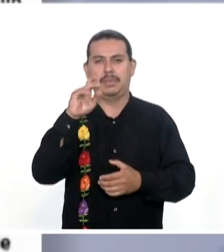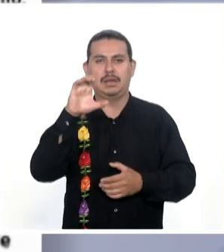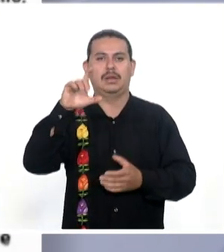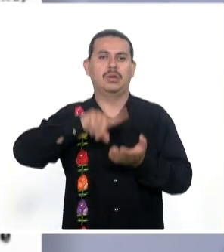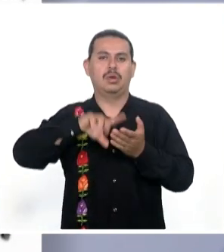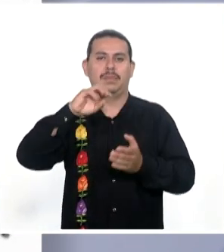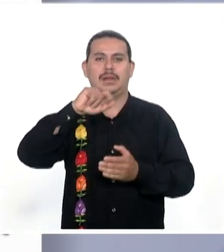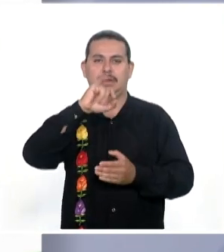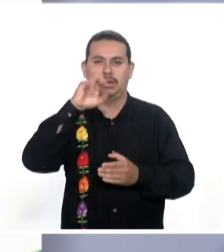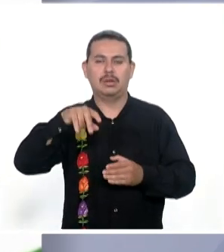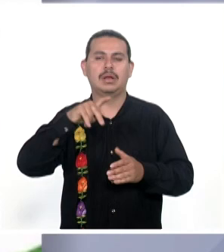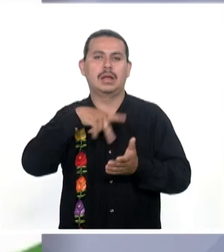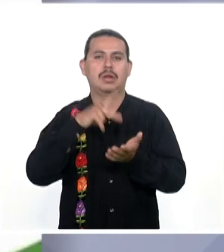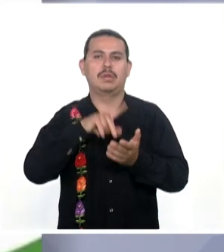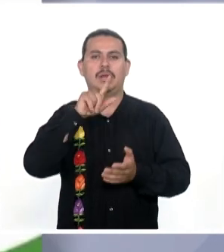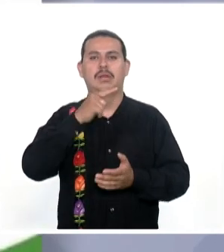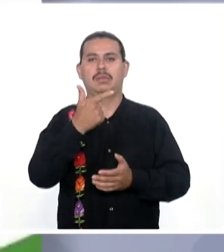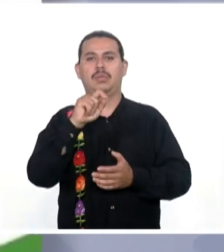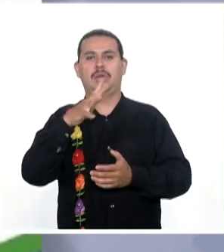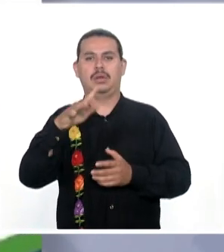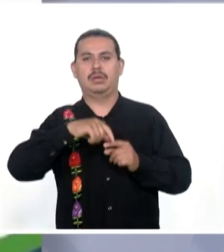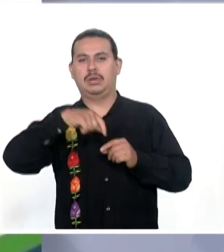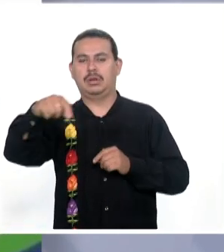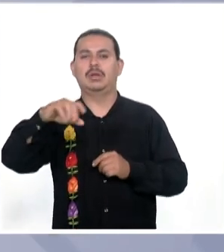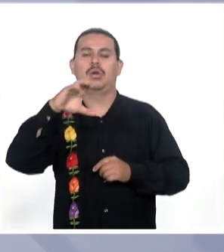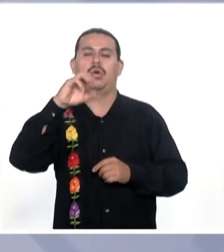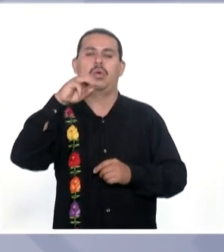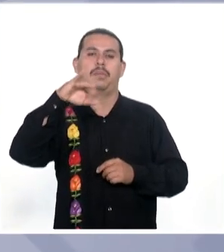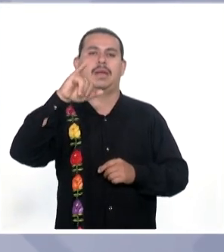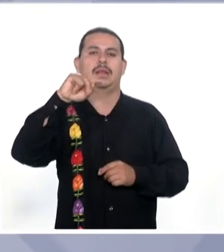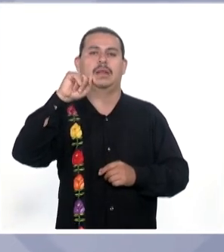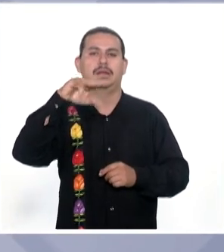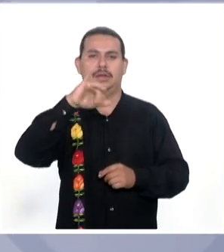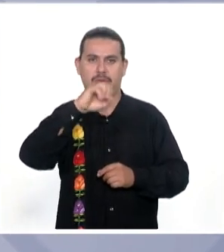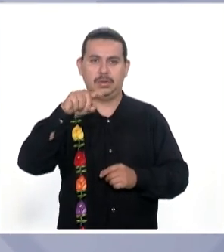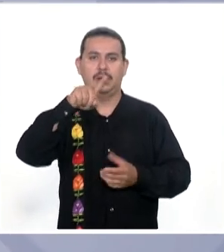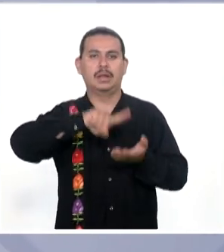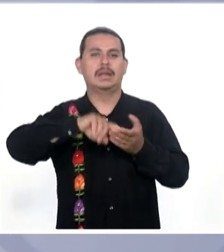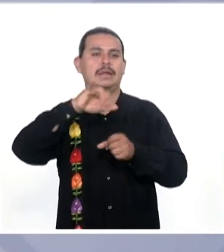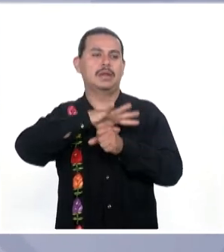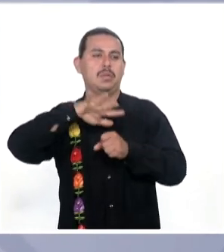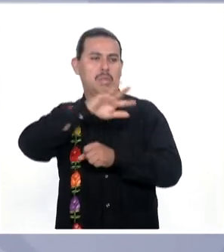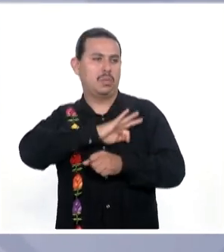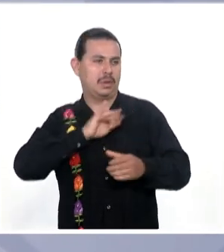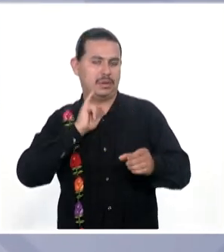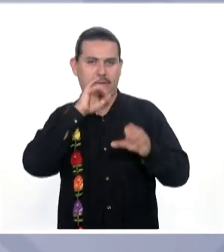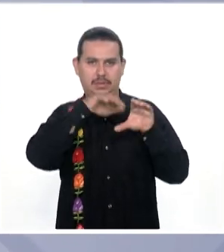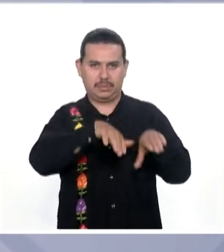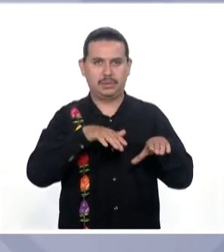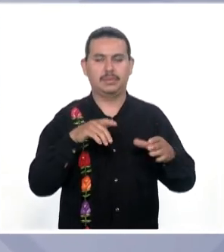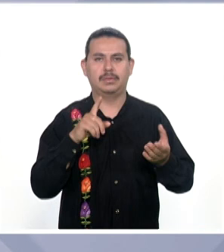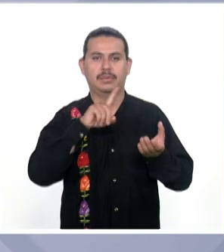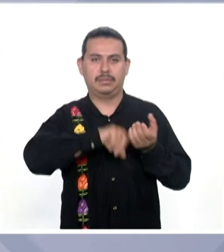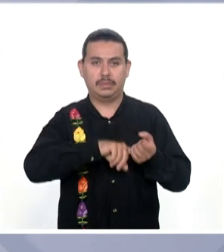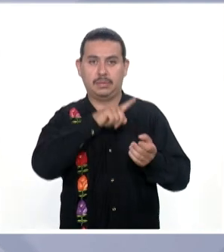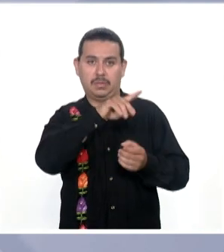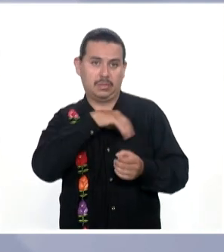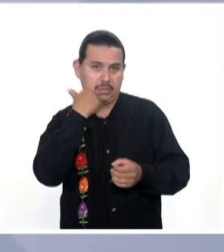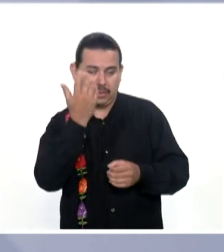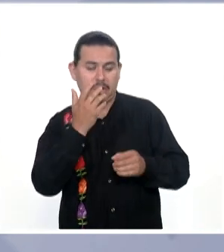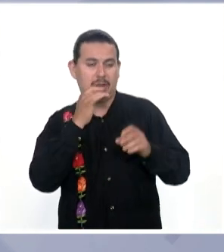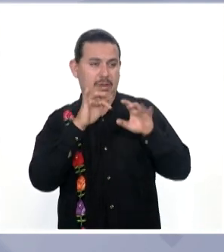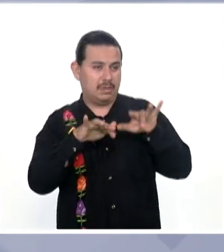Comitancillo En el kilómetro 7.5 En San Pedro Comitancillo En el Istmo De Tehuantepec Si usted quiere